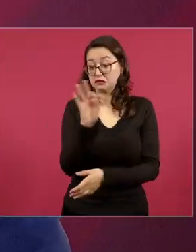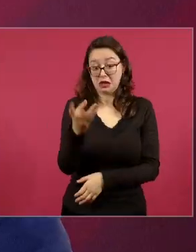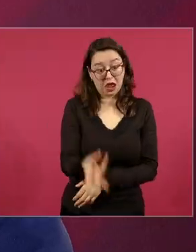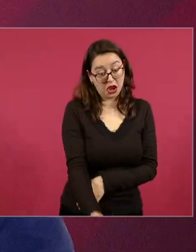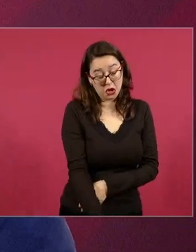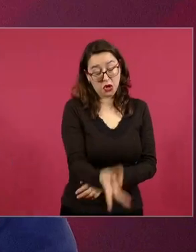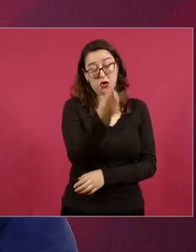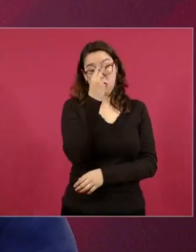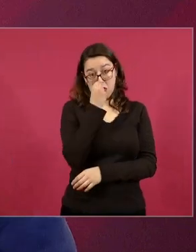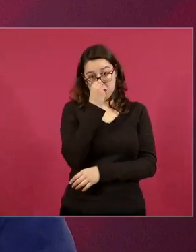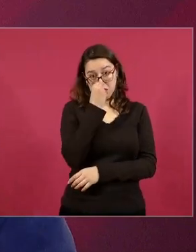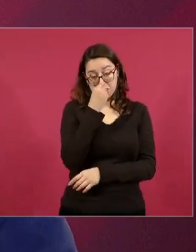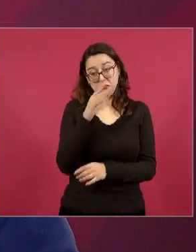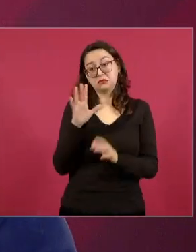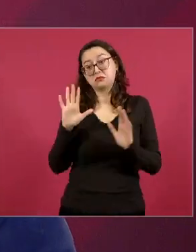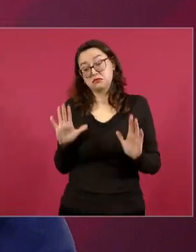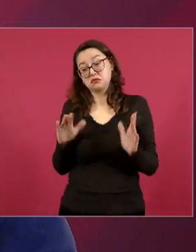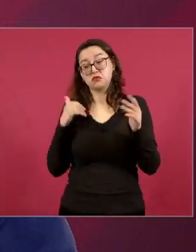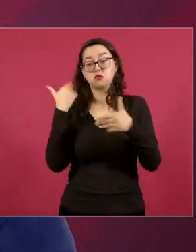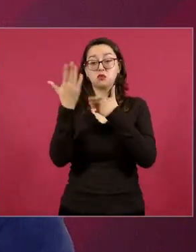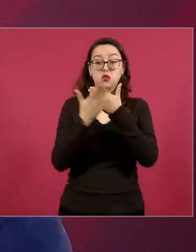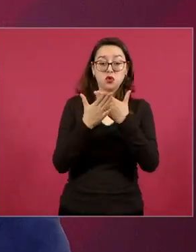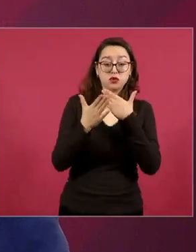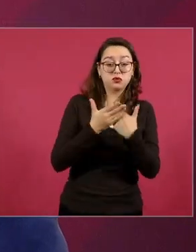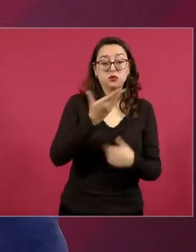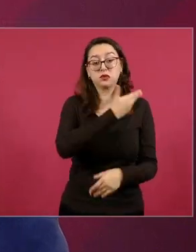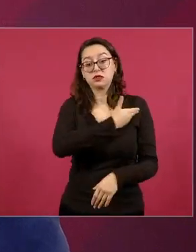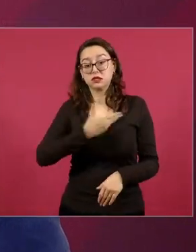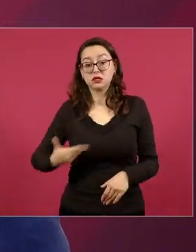puedan llevarlo a cabo